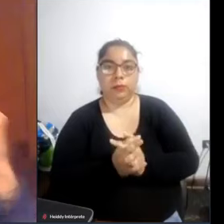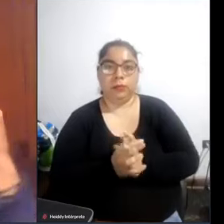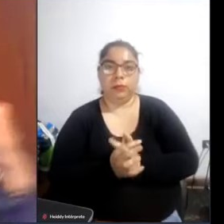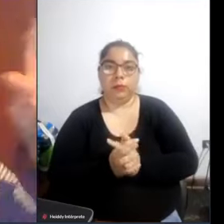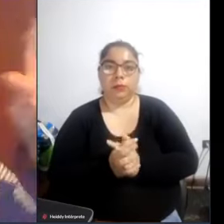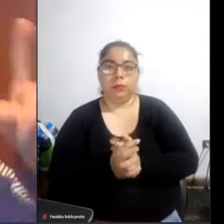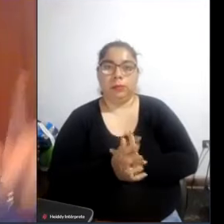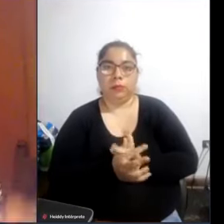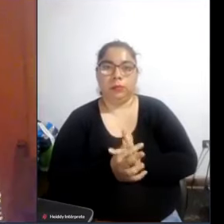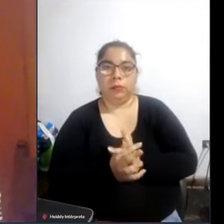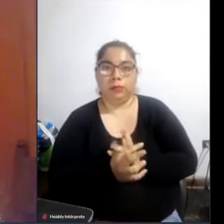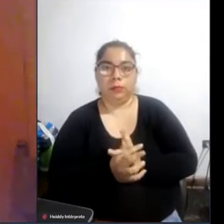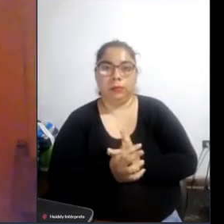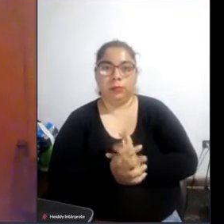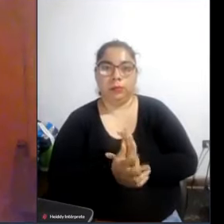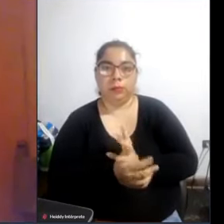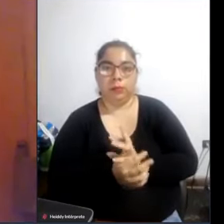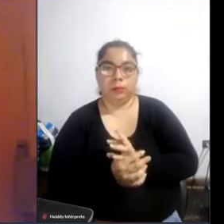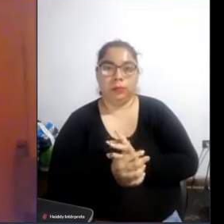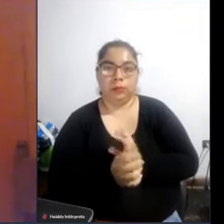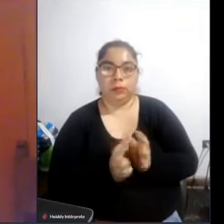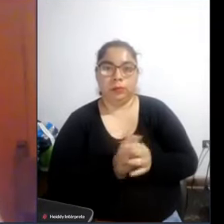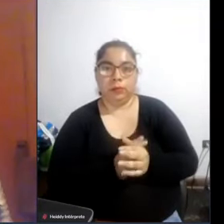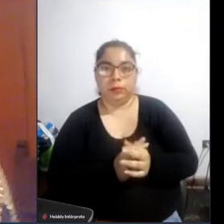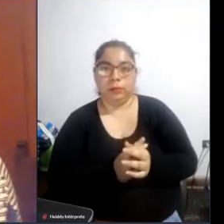uy qué lástima no logramos escucharte